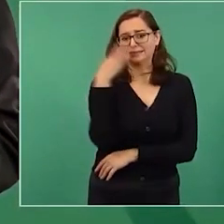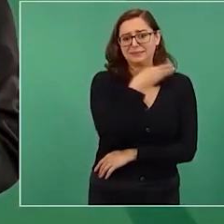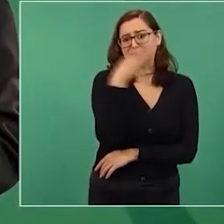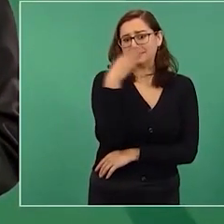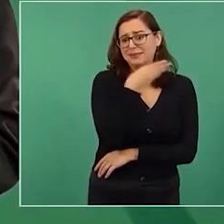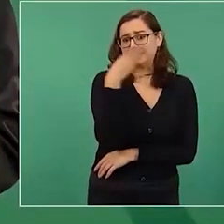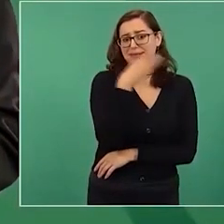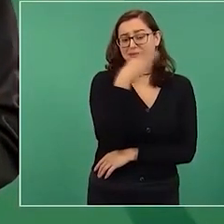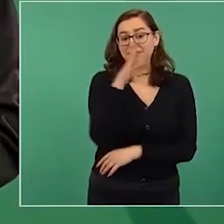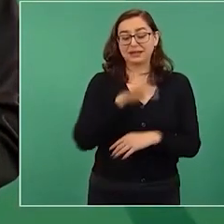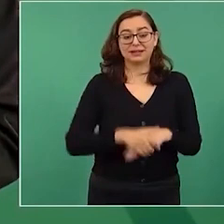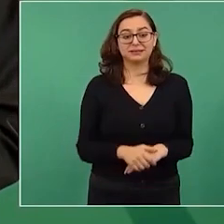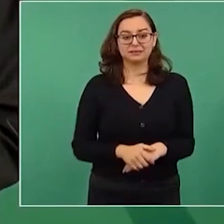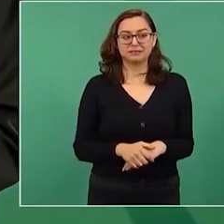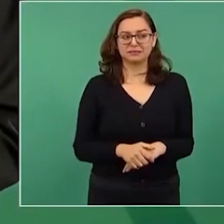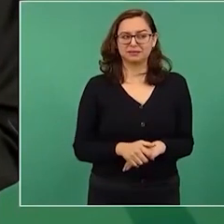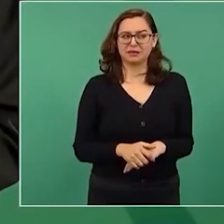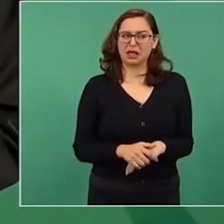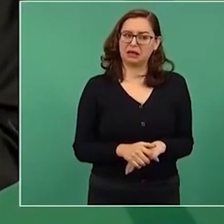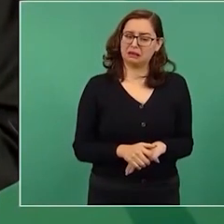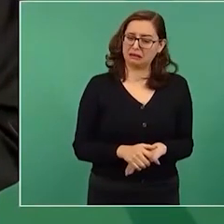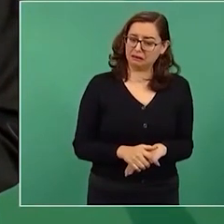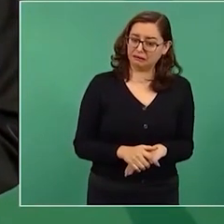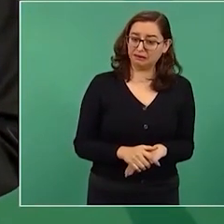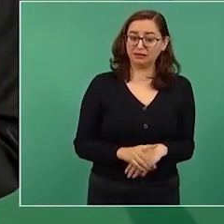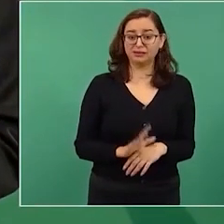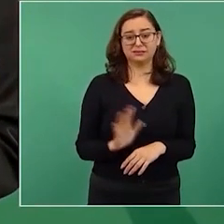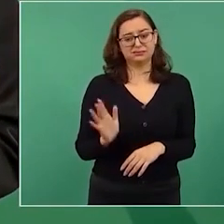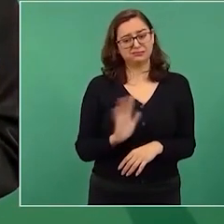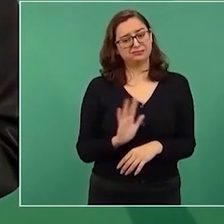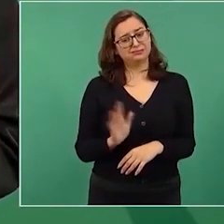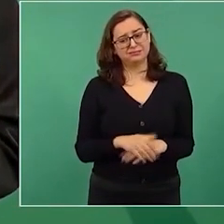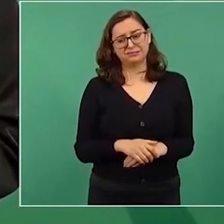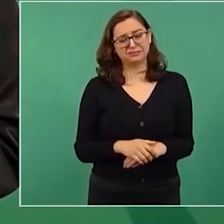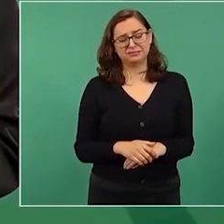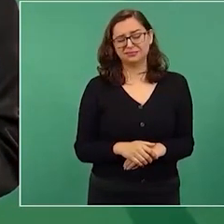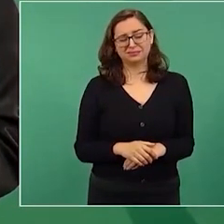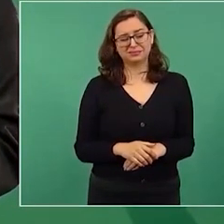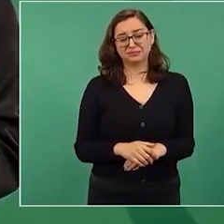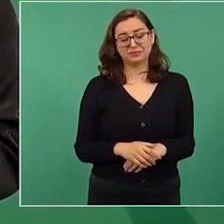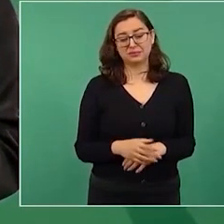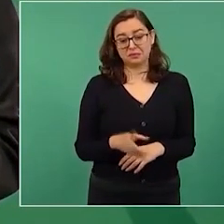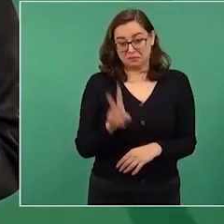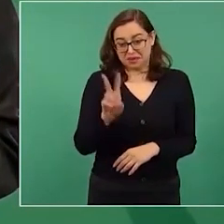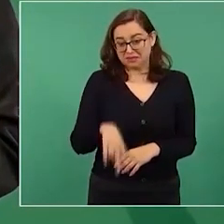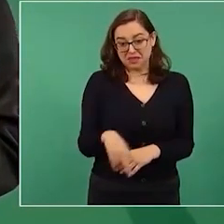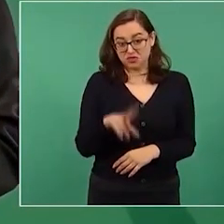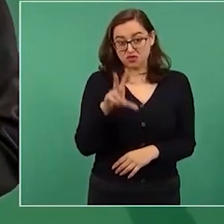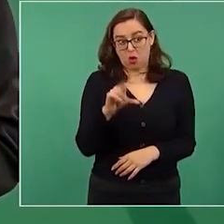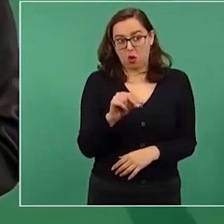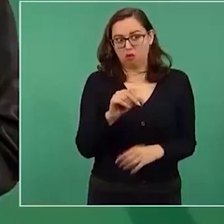Cuando tampoco es la panacea.